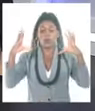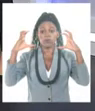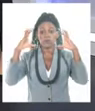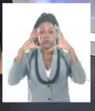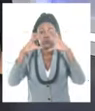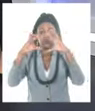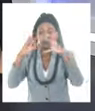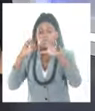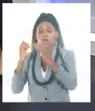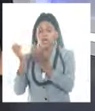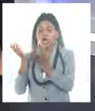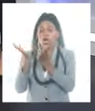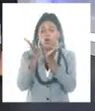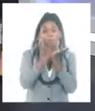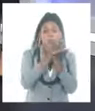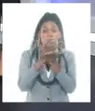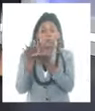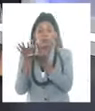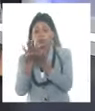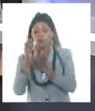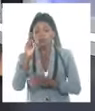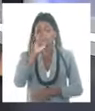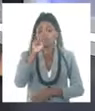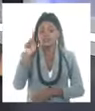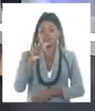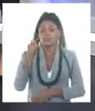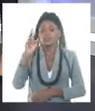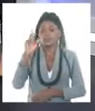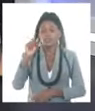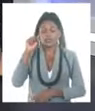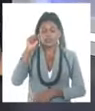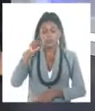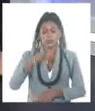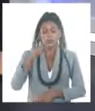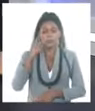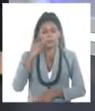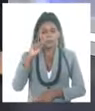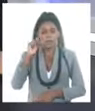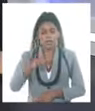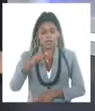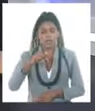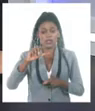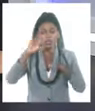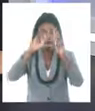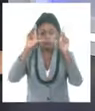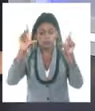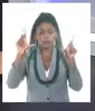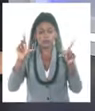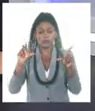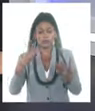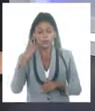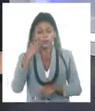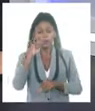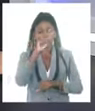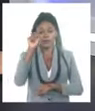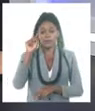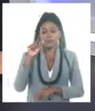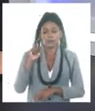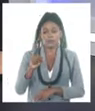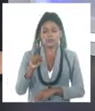polvo del Sahara, que es habitual por esta época. Doctora, ¿qué impacto tendrá en nuestro país? Y también Rey nos preguntaba